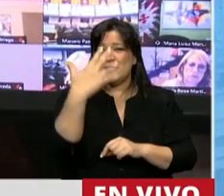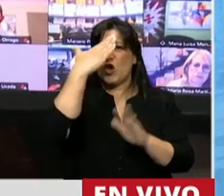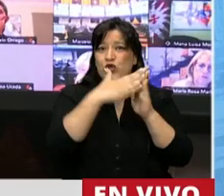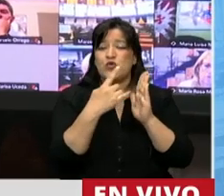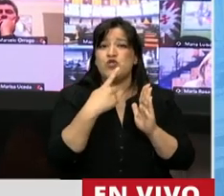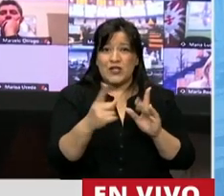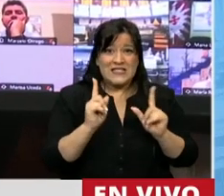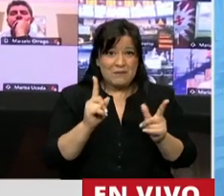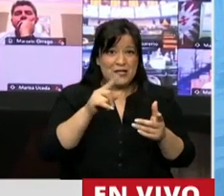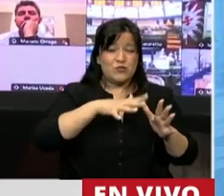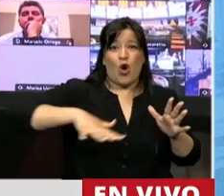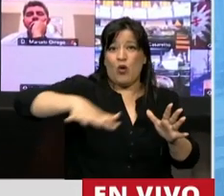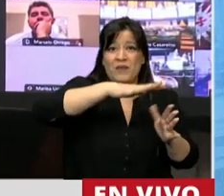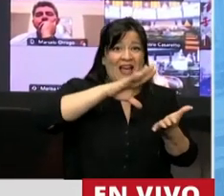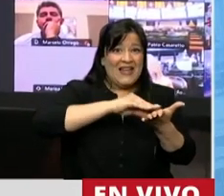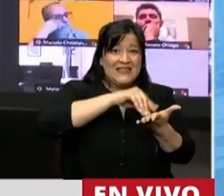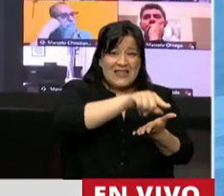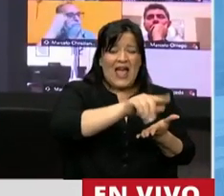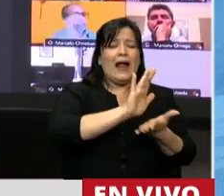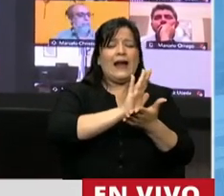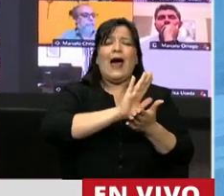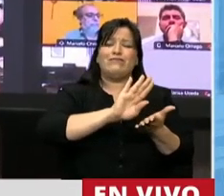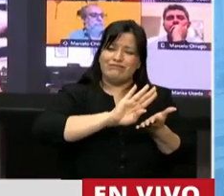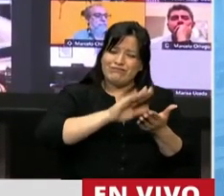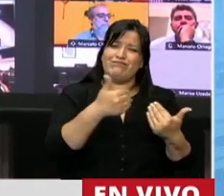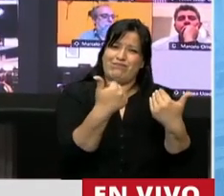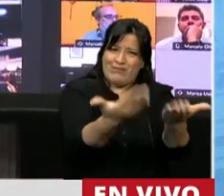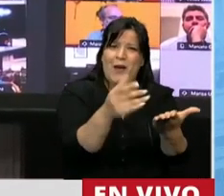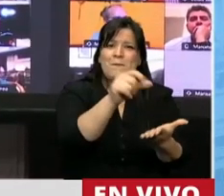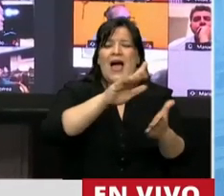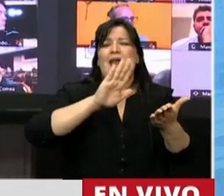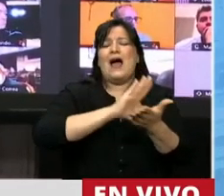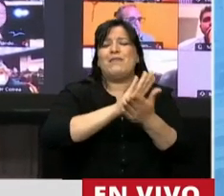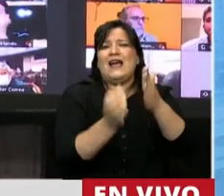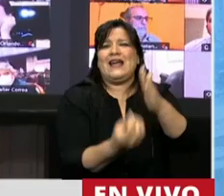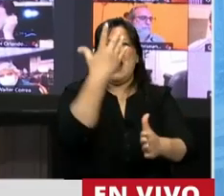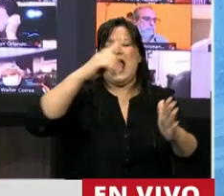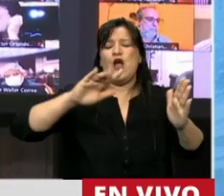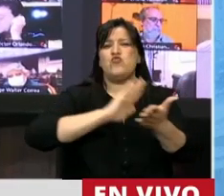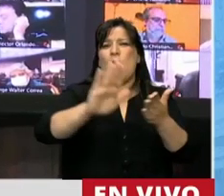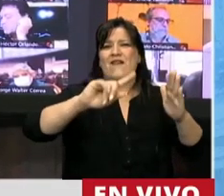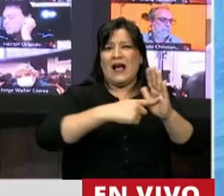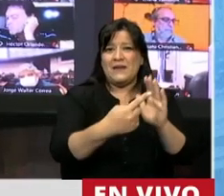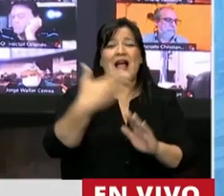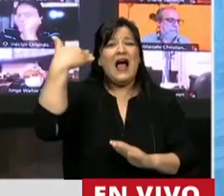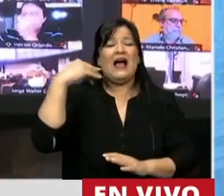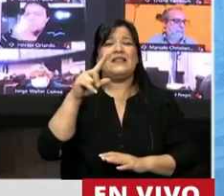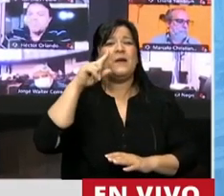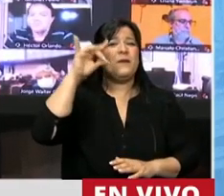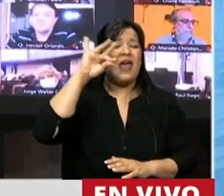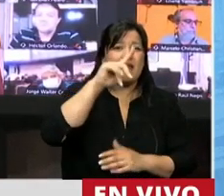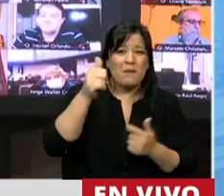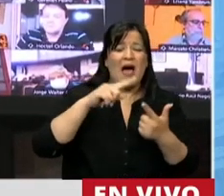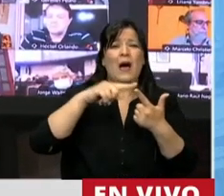porciones de su territorio para emplazar una nueva capital en ese núcleo urbano que iban a conformar Viedma, Patagones